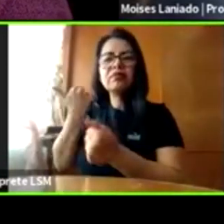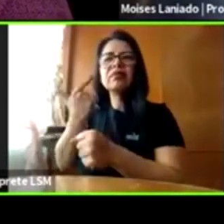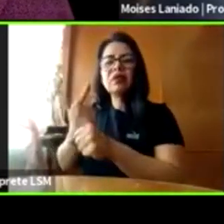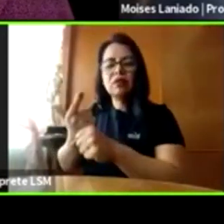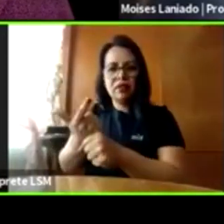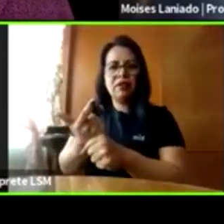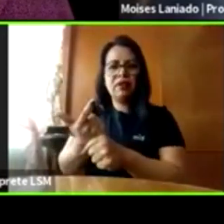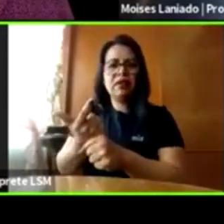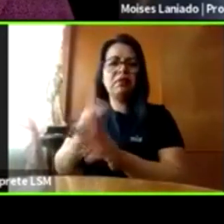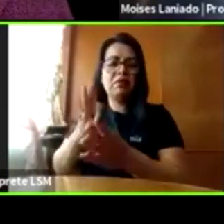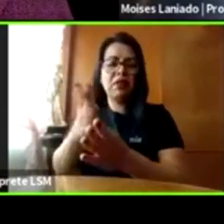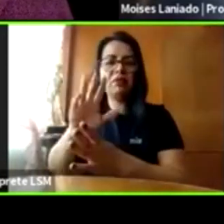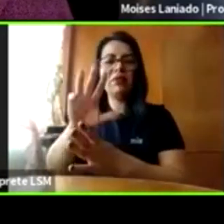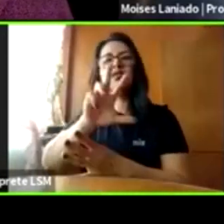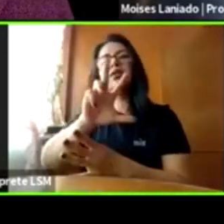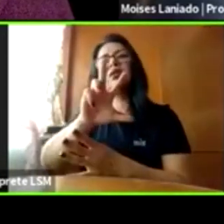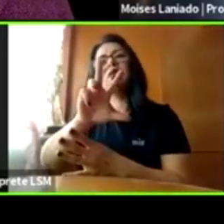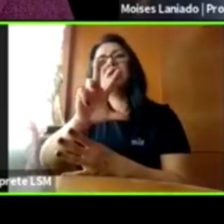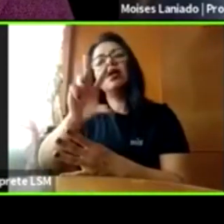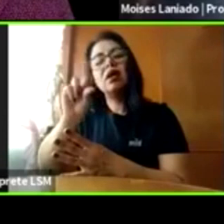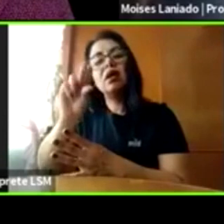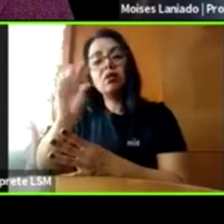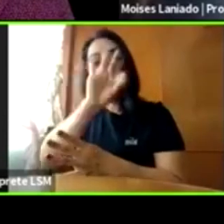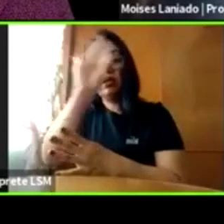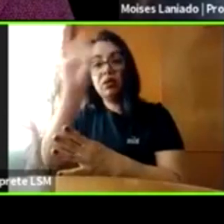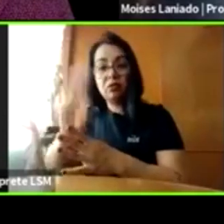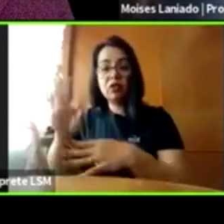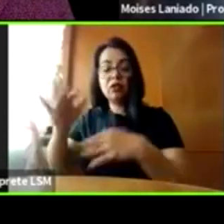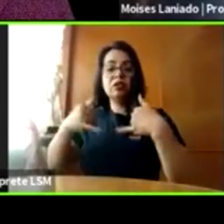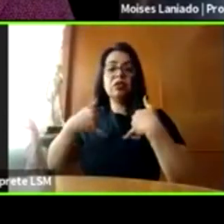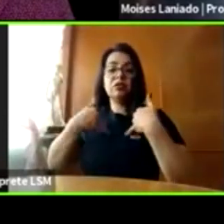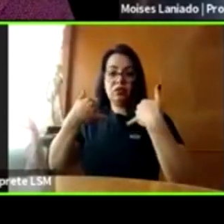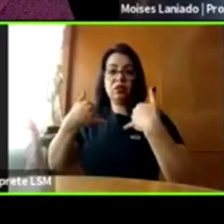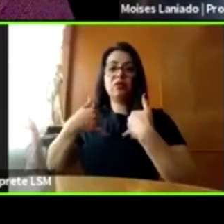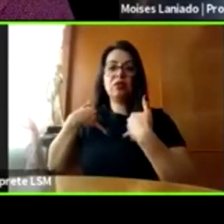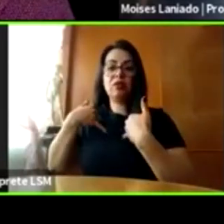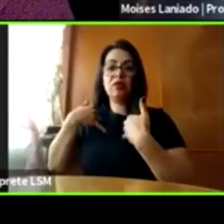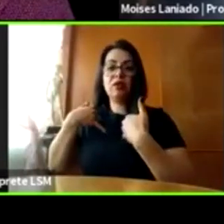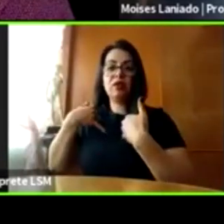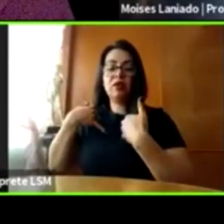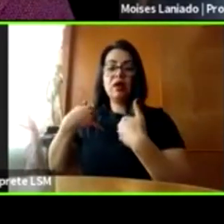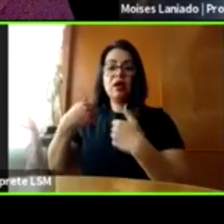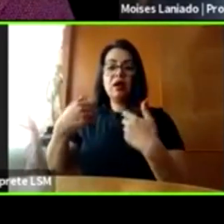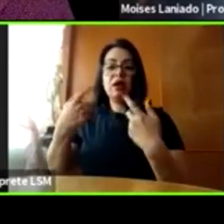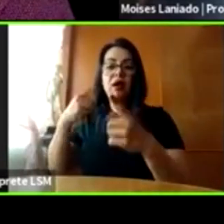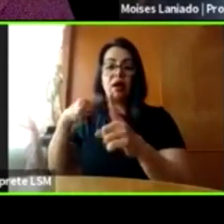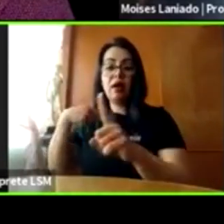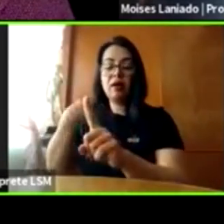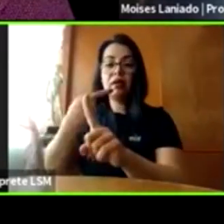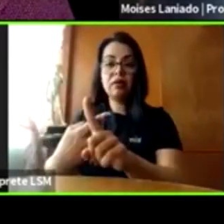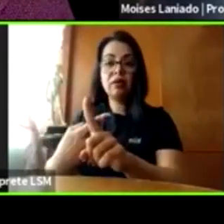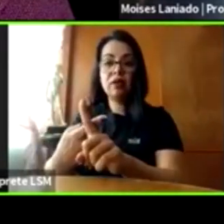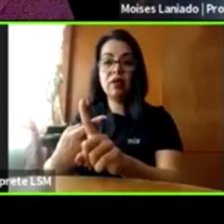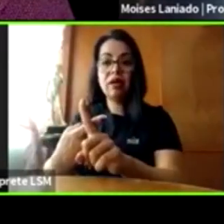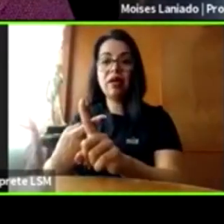de estos adolescentes que cometen este tipo de prácticas también han sido víctimas de violencia.